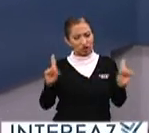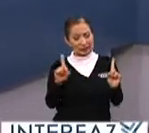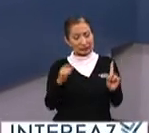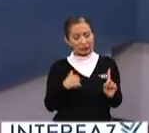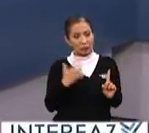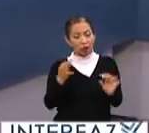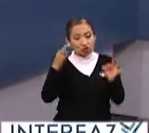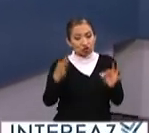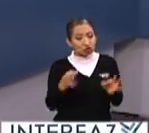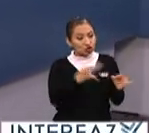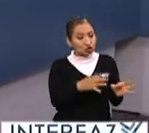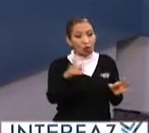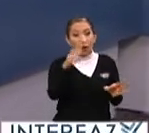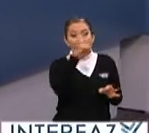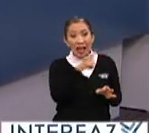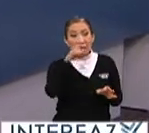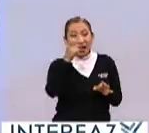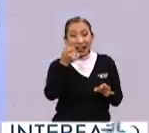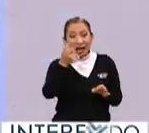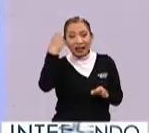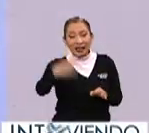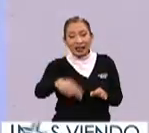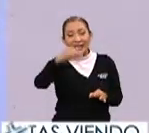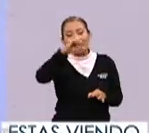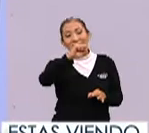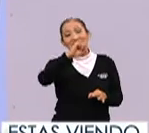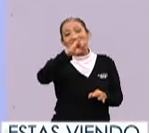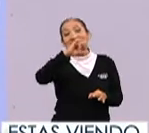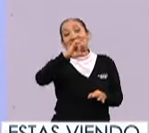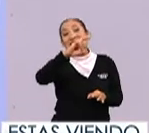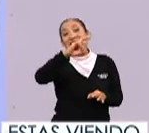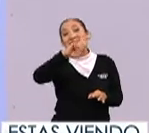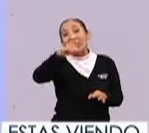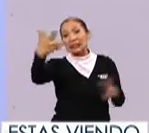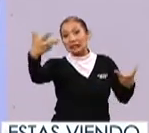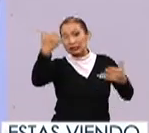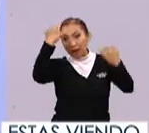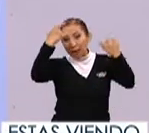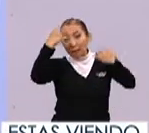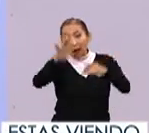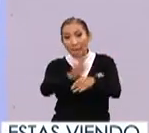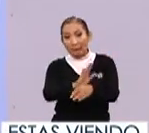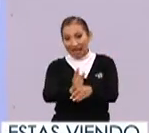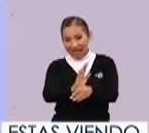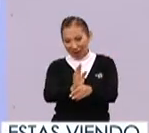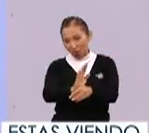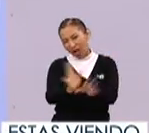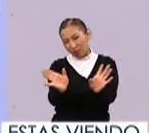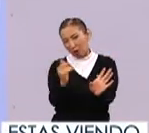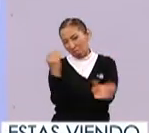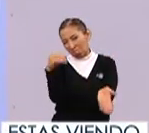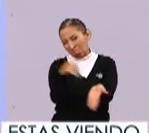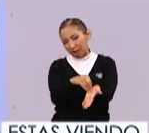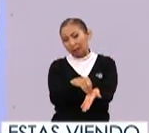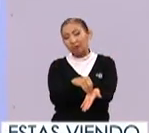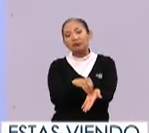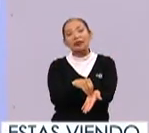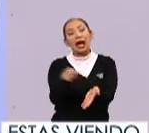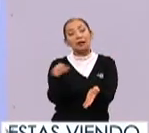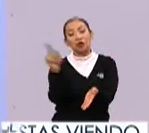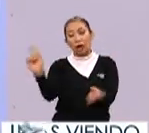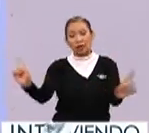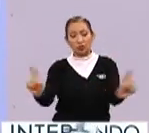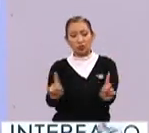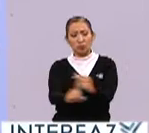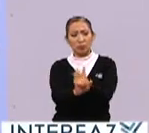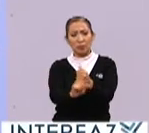sobrevivientes de una lengua que se llama Cicril, que fue creada ex profeso para esta película y que, bueno, entre ellos